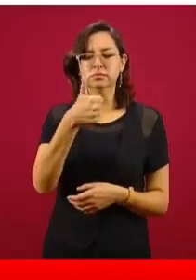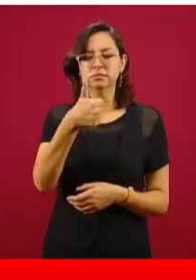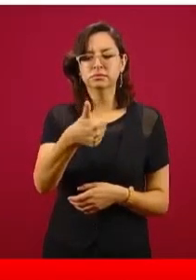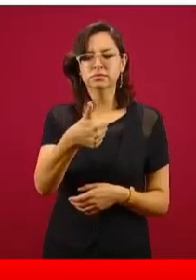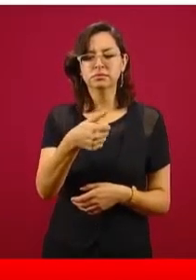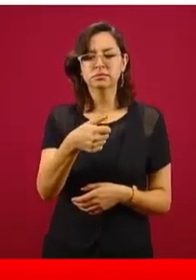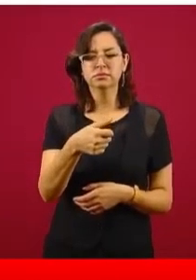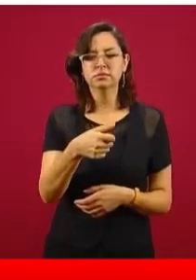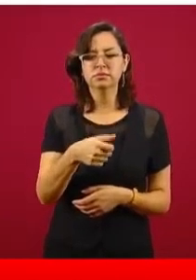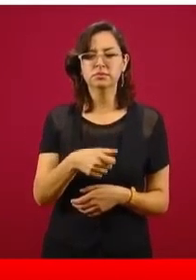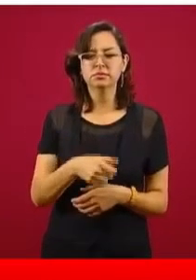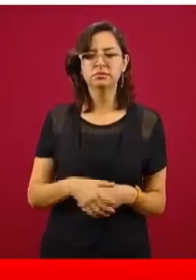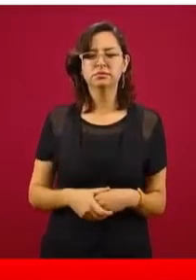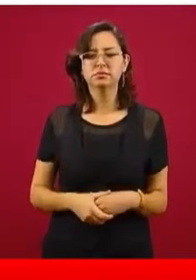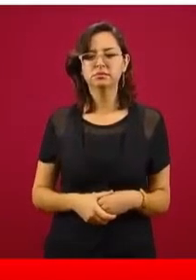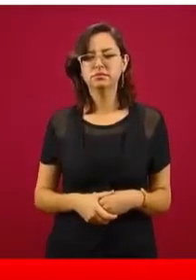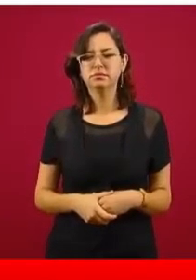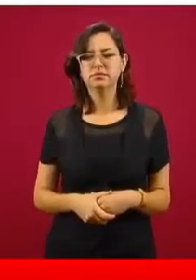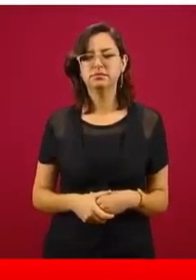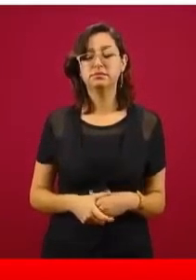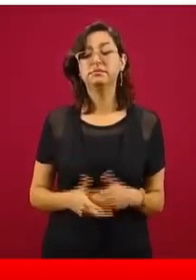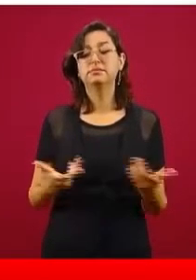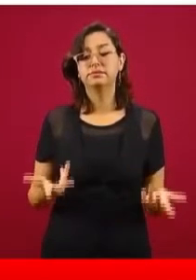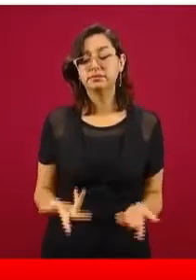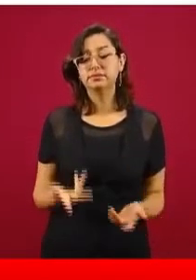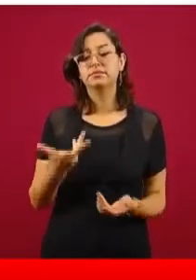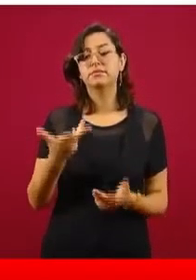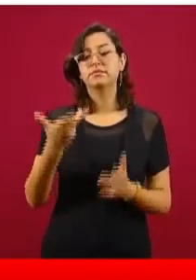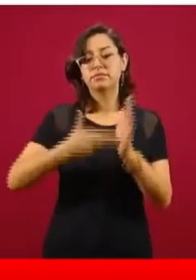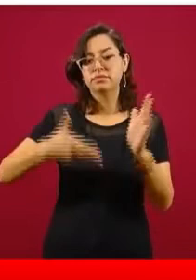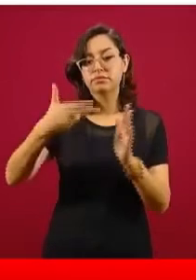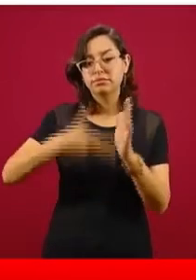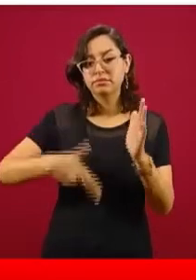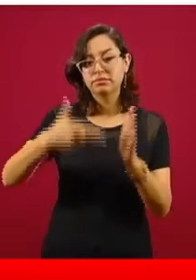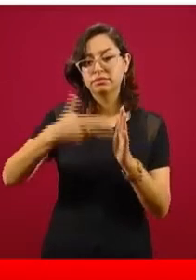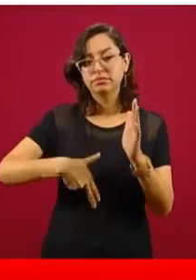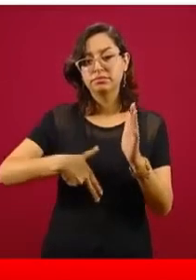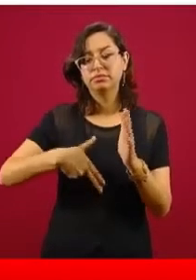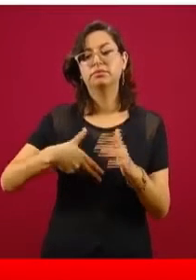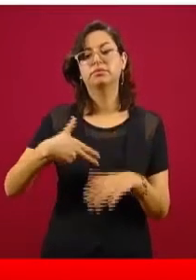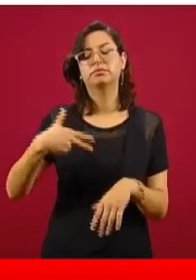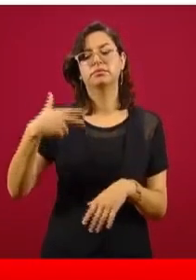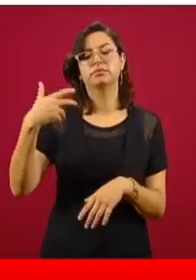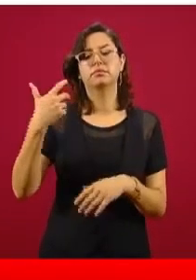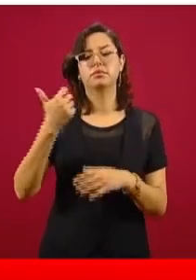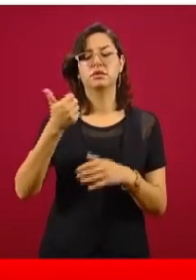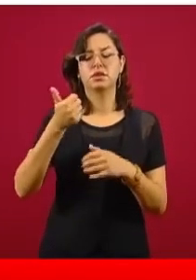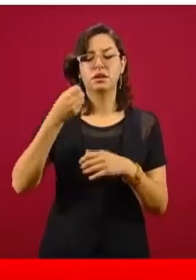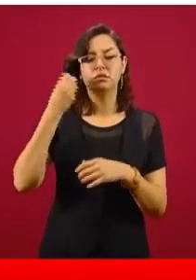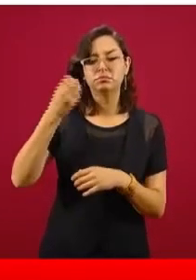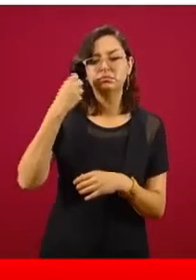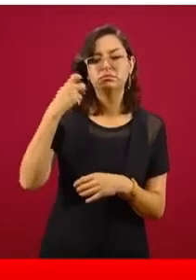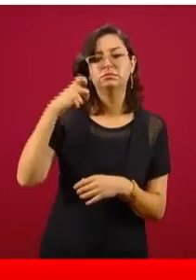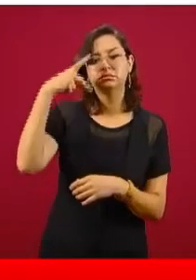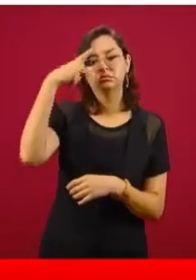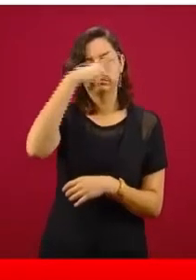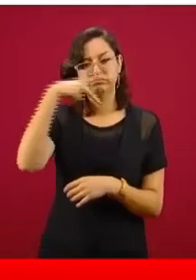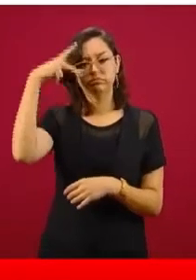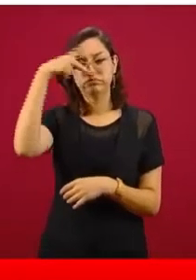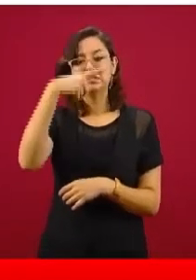Y se han realizado 10 talleres y sesiones de atención psicológica. 110, perdón. Talleres y sesiones de atención